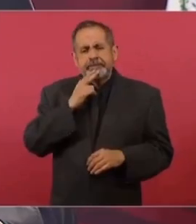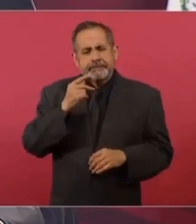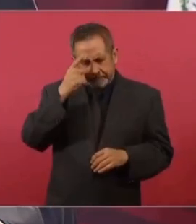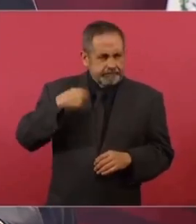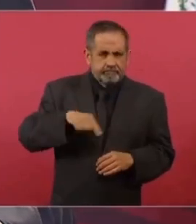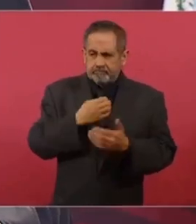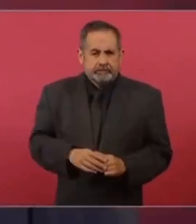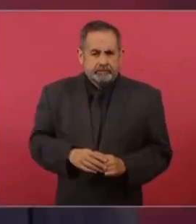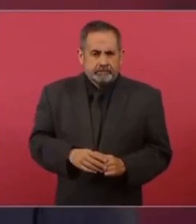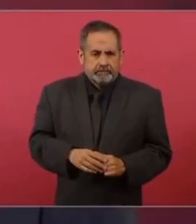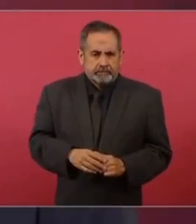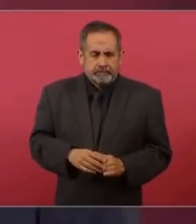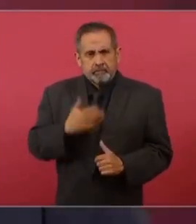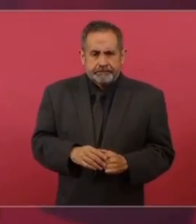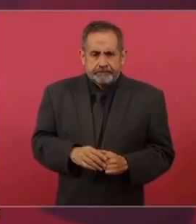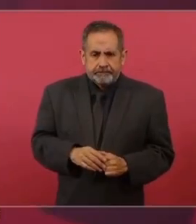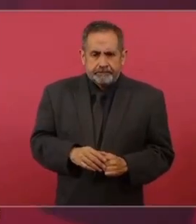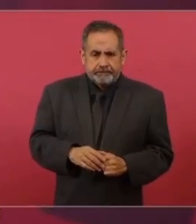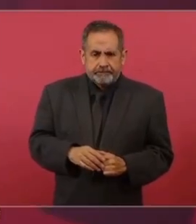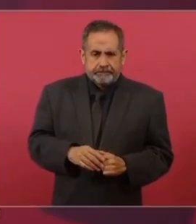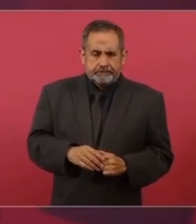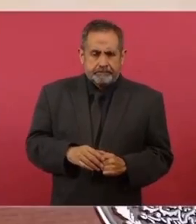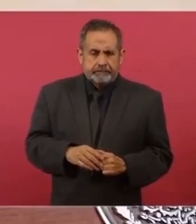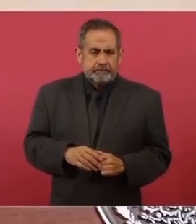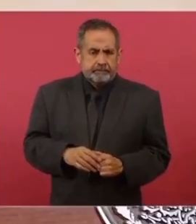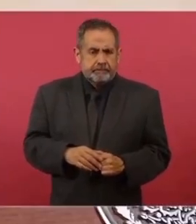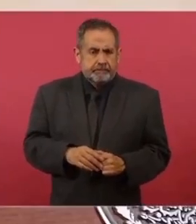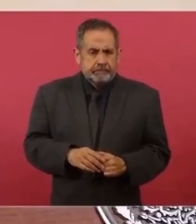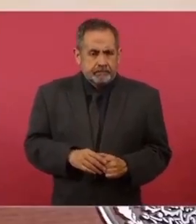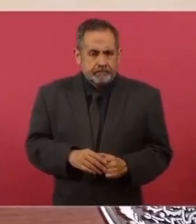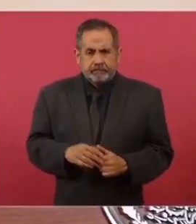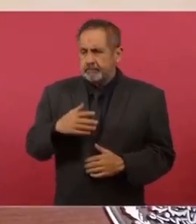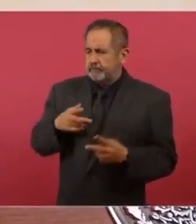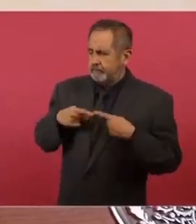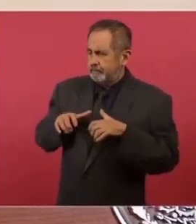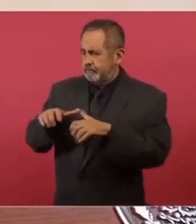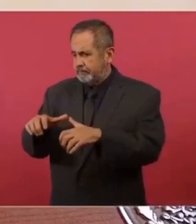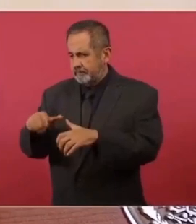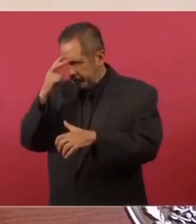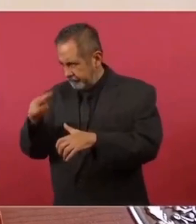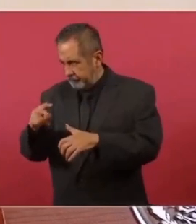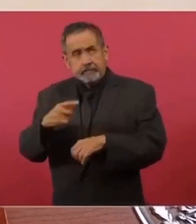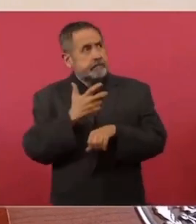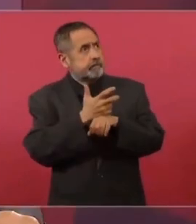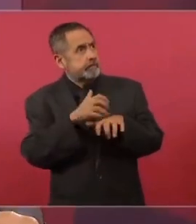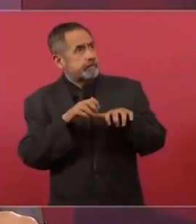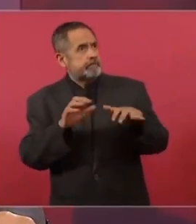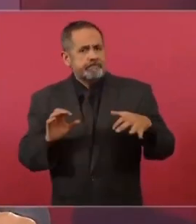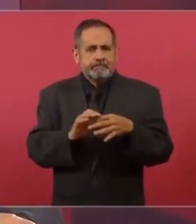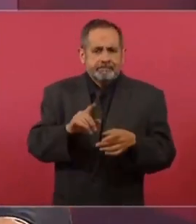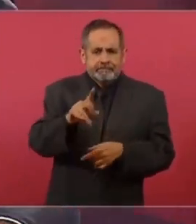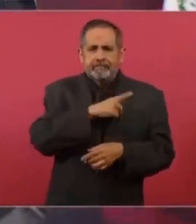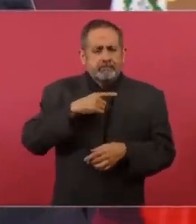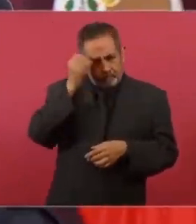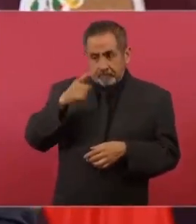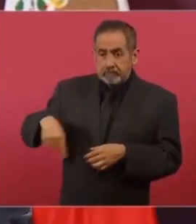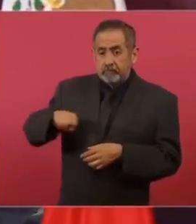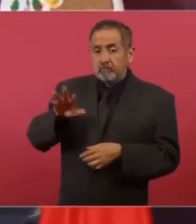ventajas económicas. Por relaciones, nuestros pueblos, no olvidemos que hay 40 millones